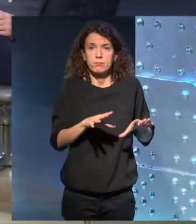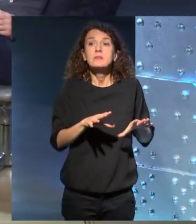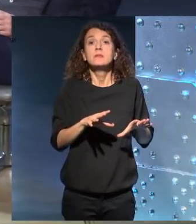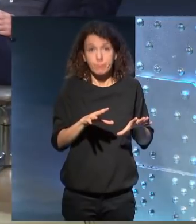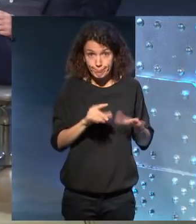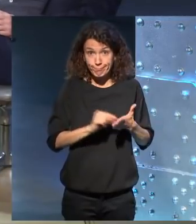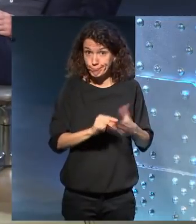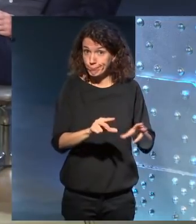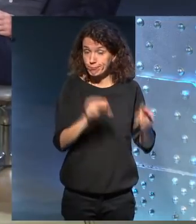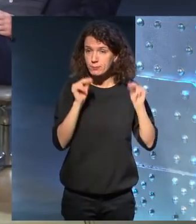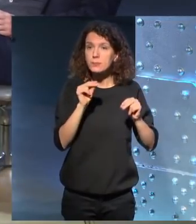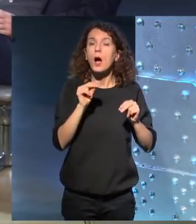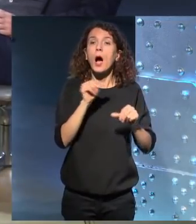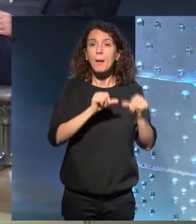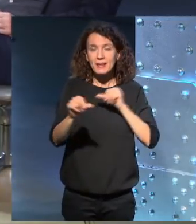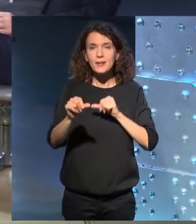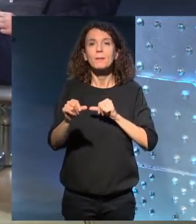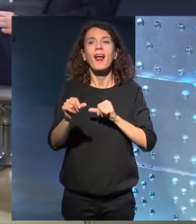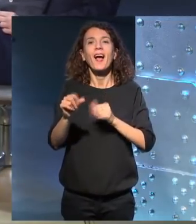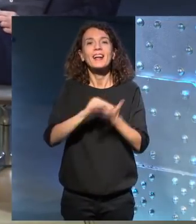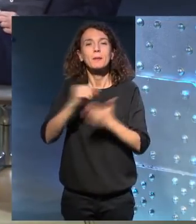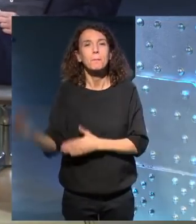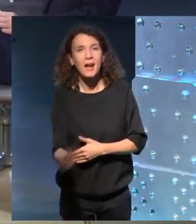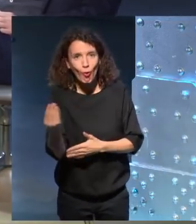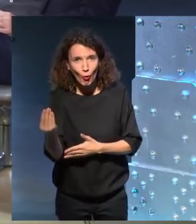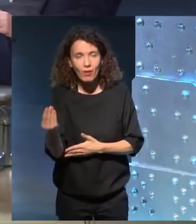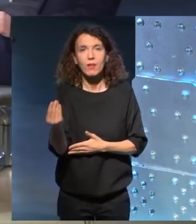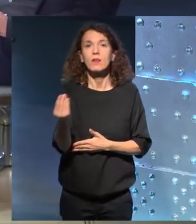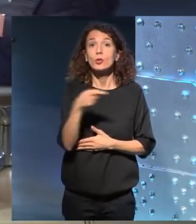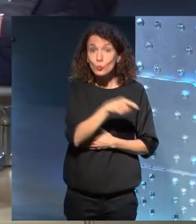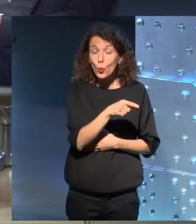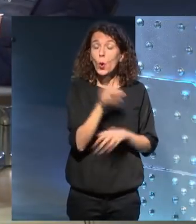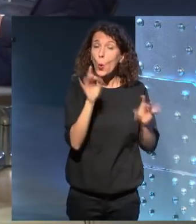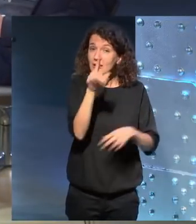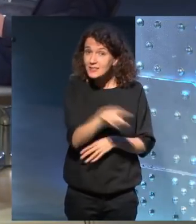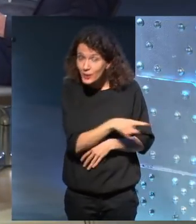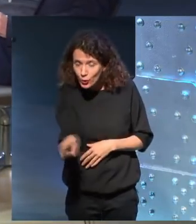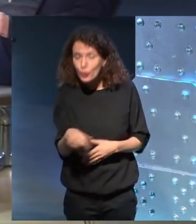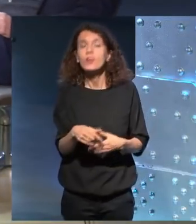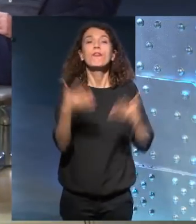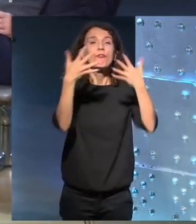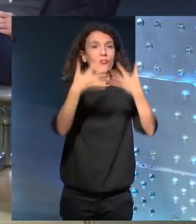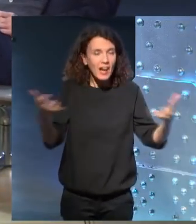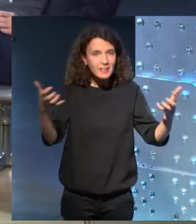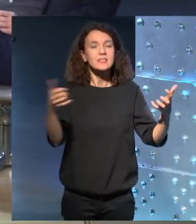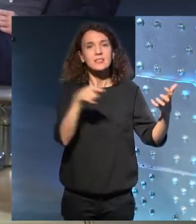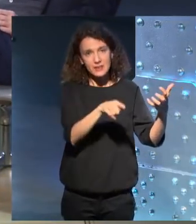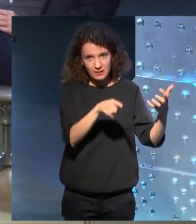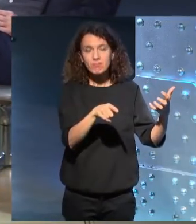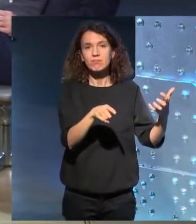terminar de escribir para empezar a escribir bien. No sé si tú, si te pasa algo parecido. de esas frases...